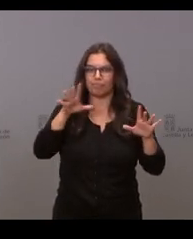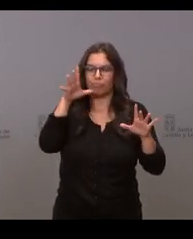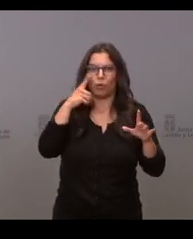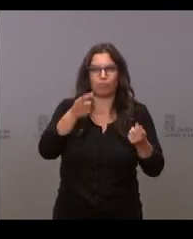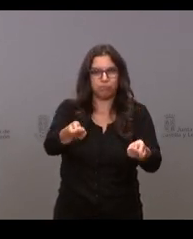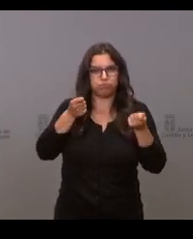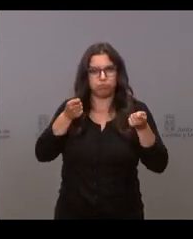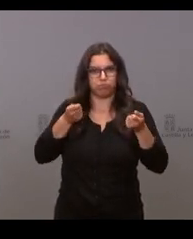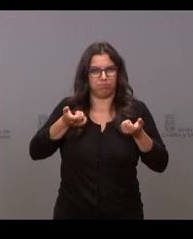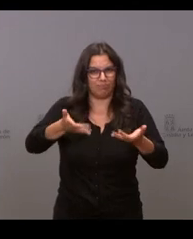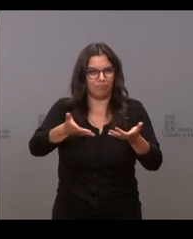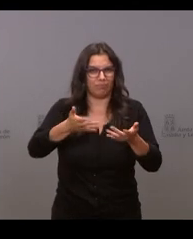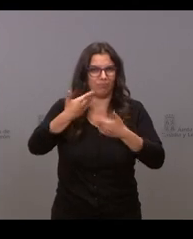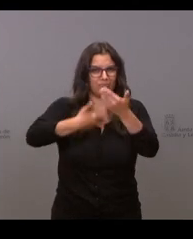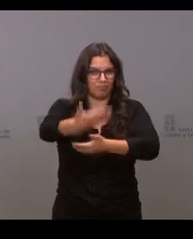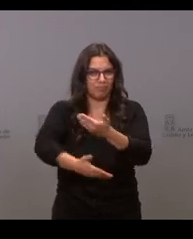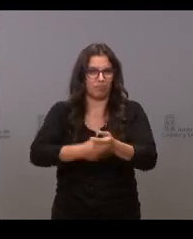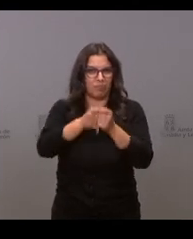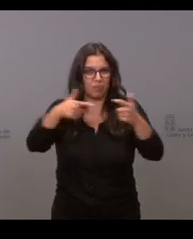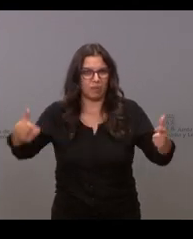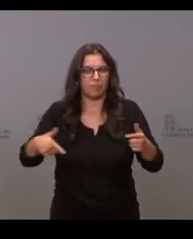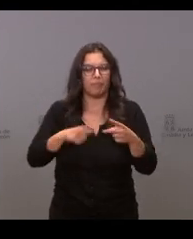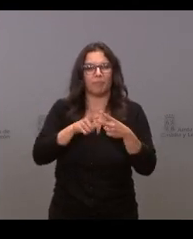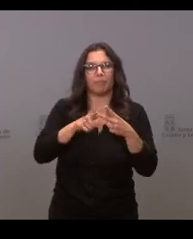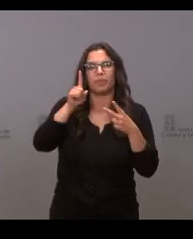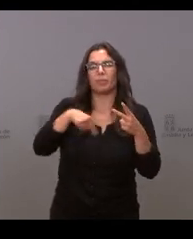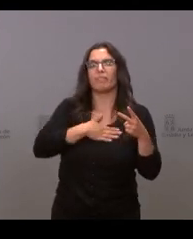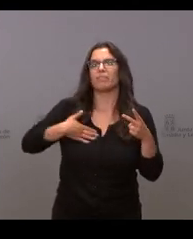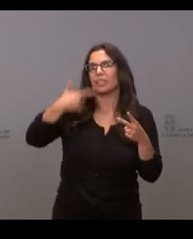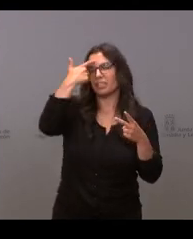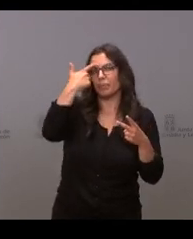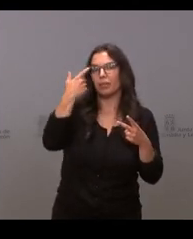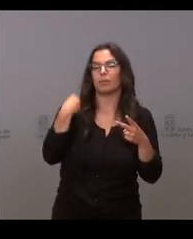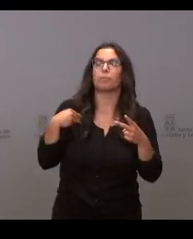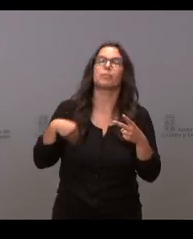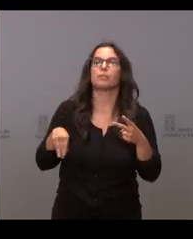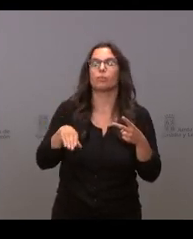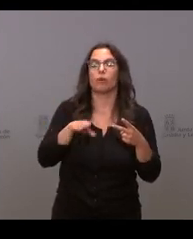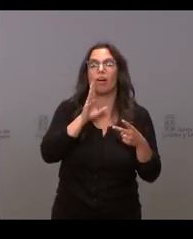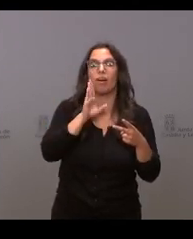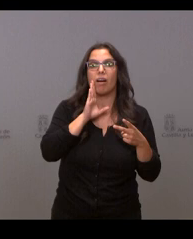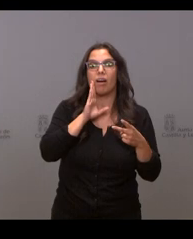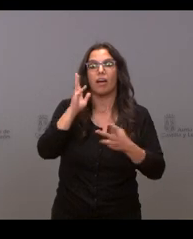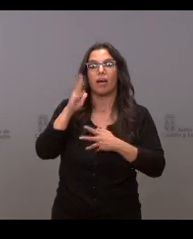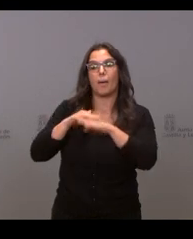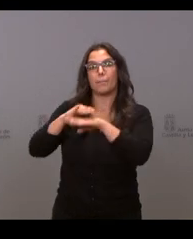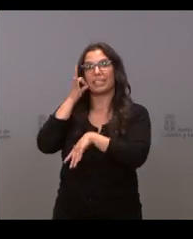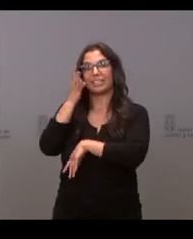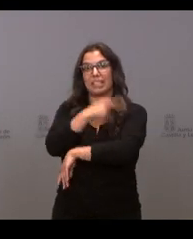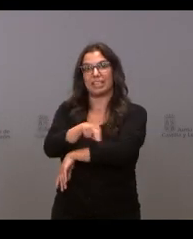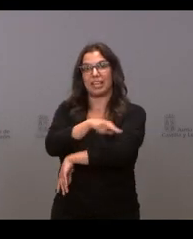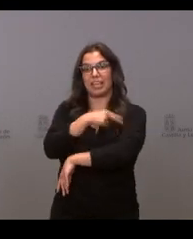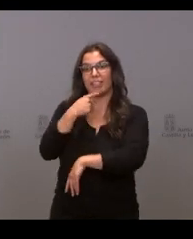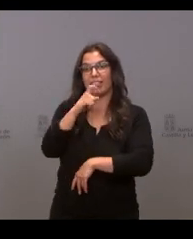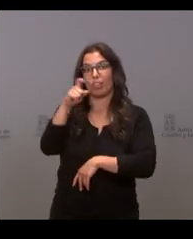avance de la pandemia y también quería saber si el aumento de dosis que ha avanzado la ministra de Sanidad será